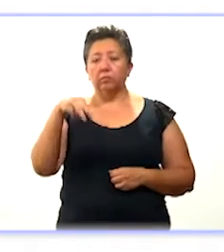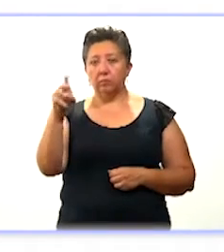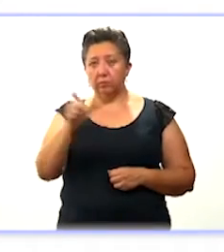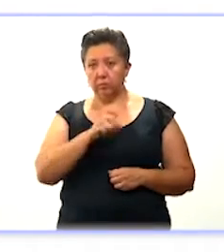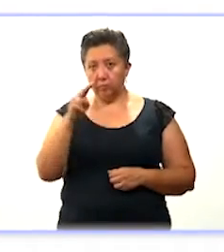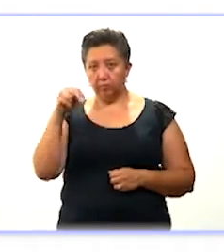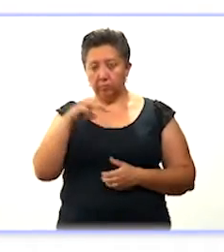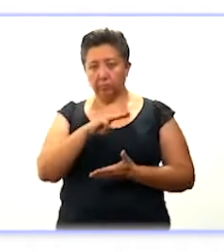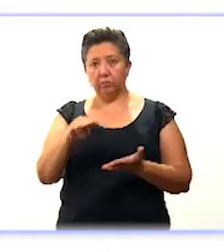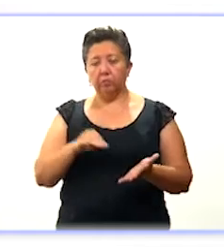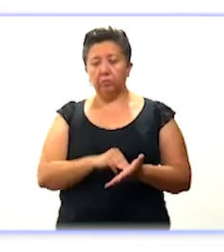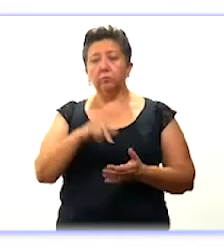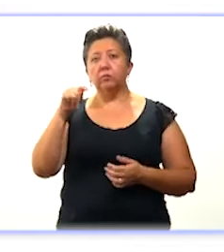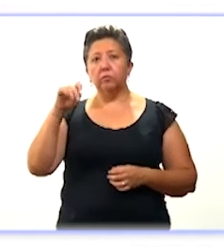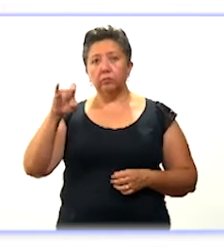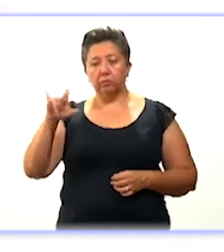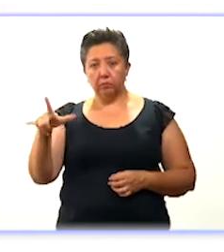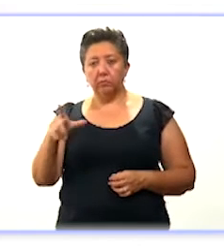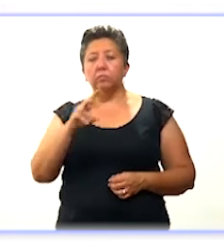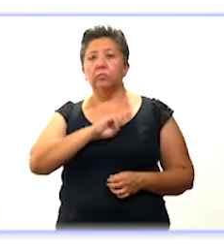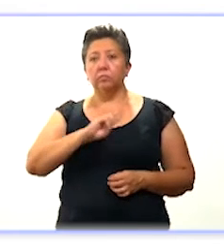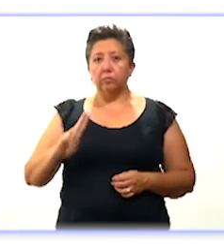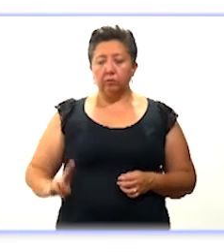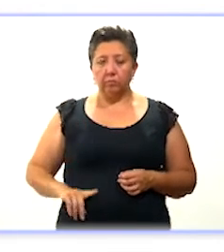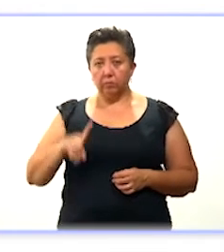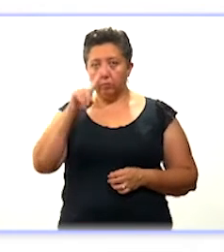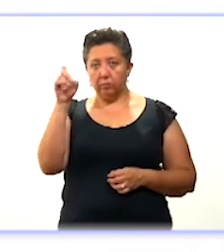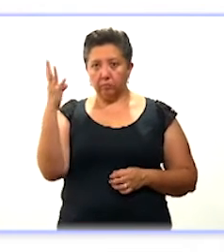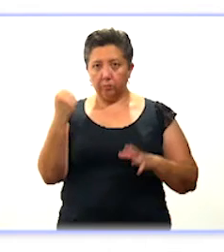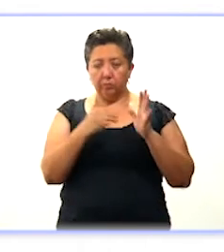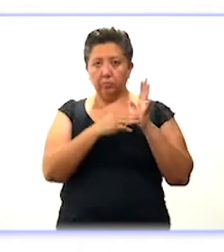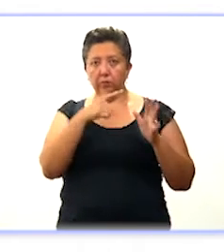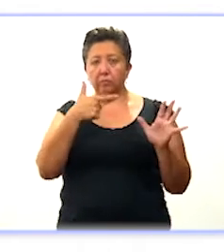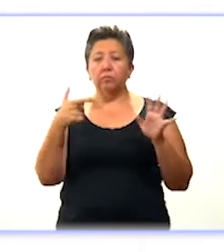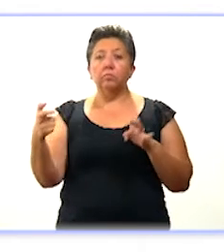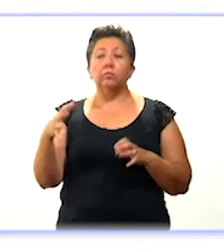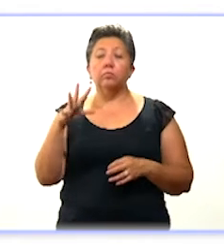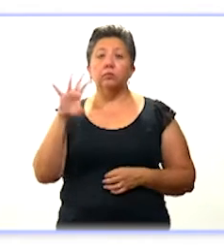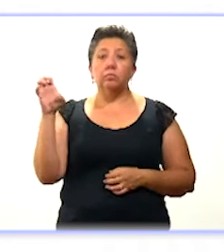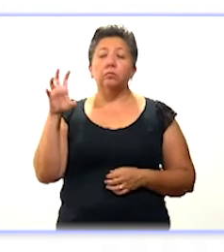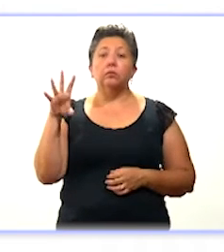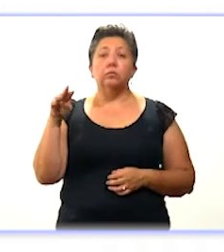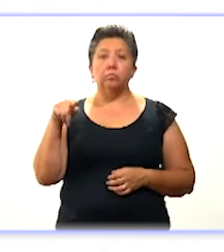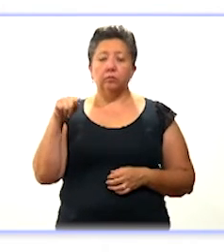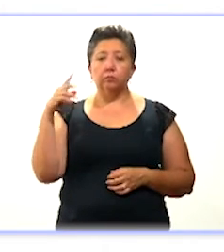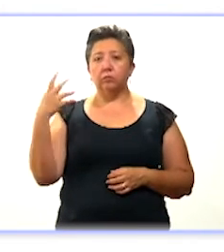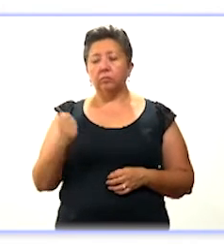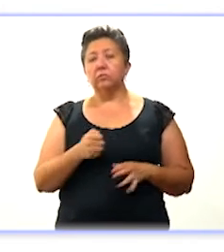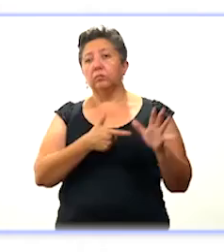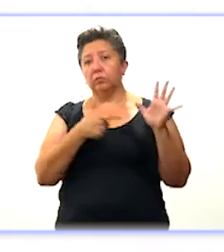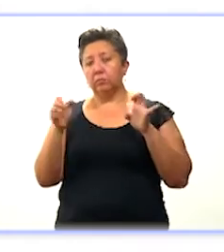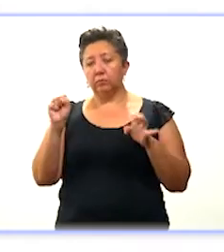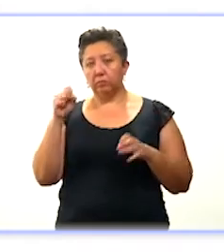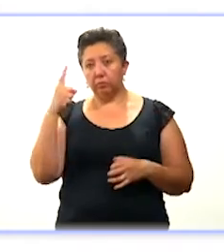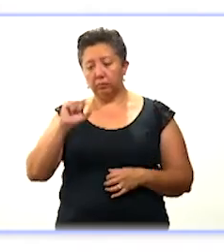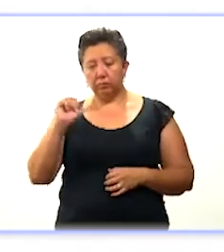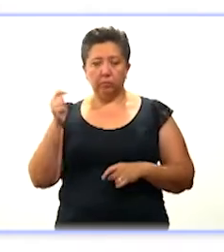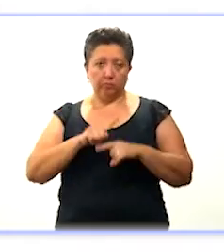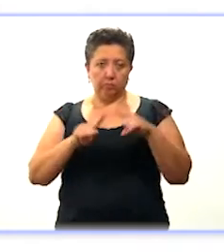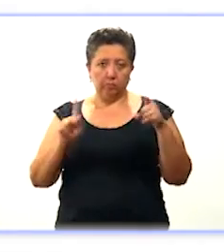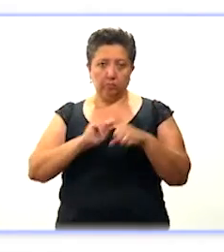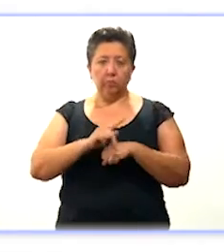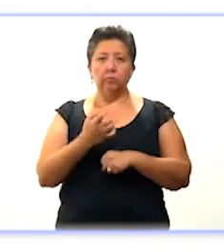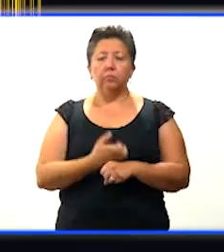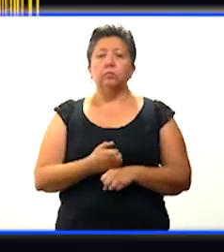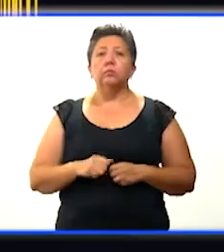Mashcanú, Mérida, Ticul y Humán. De los 109.572 casos positivos, 761 son de otro país